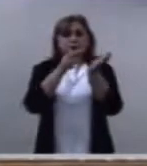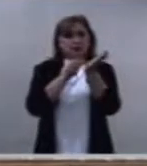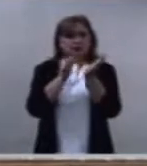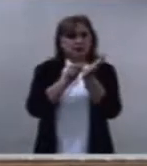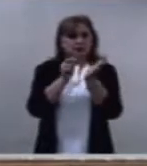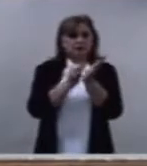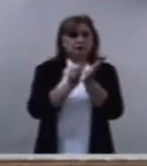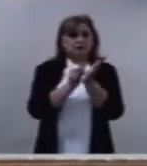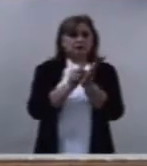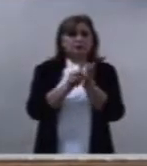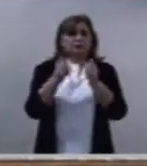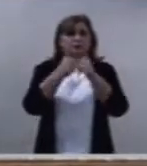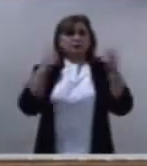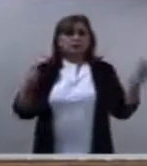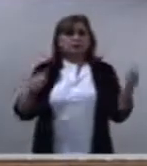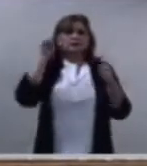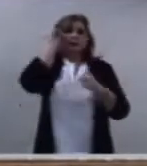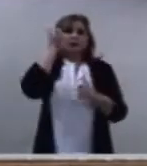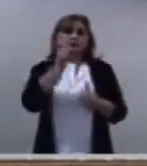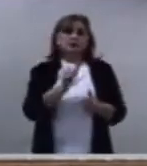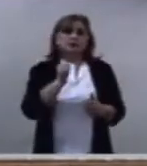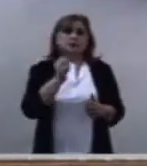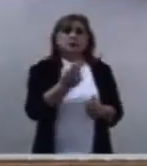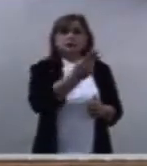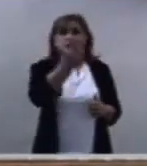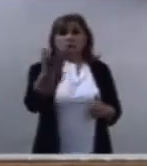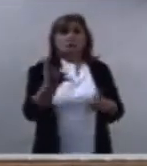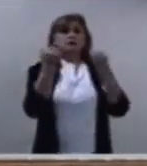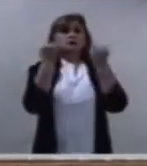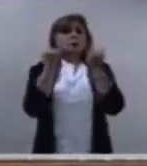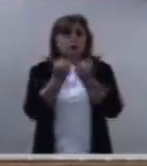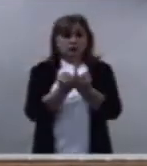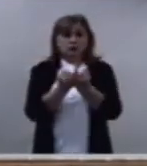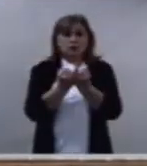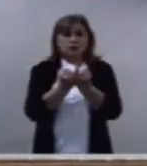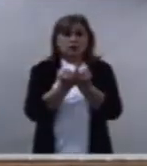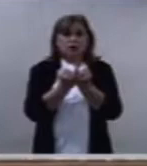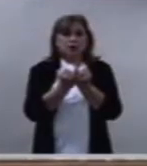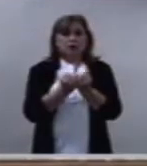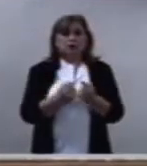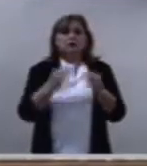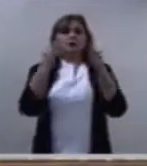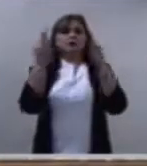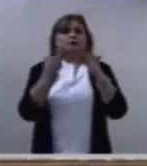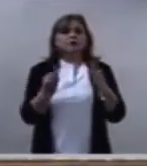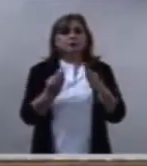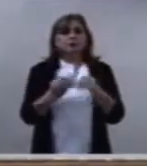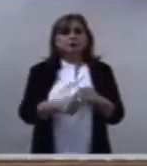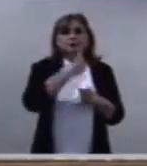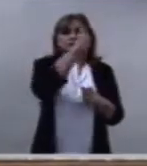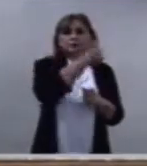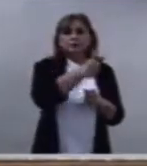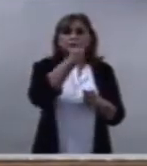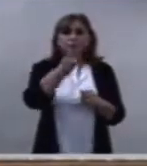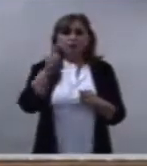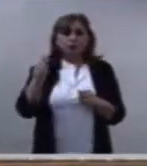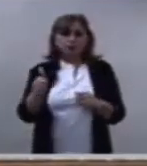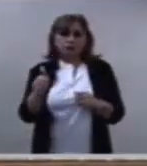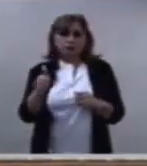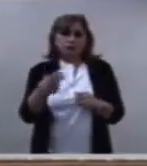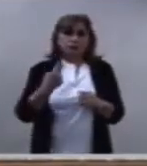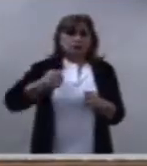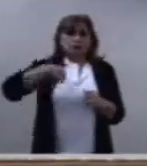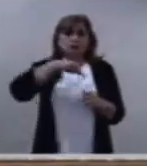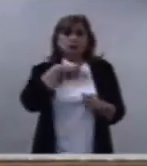ustedes también de modo indirecto y a veces directo